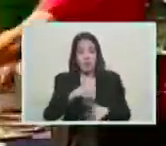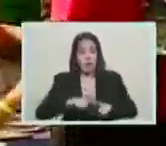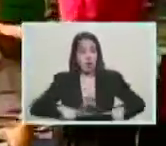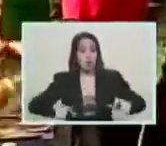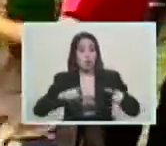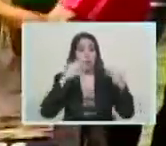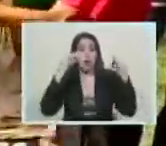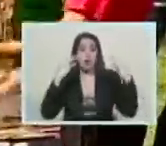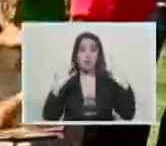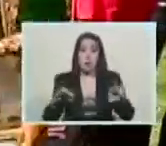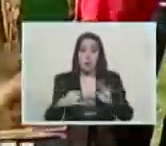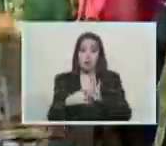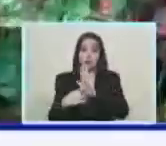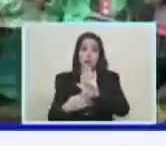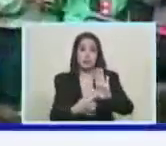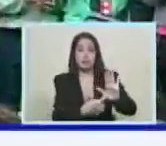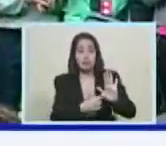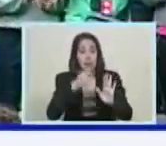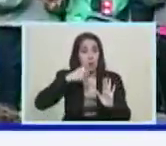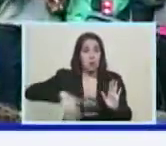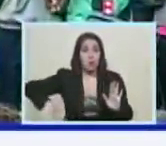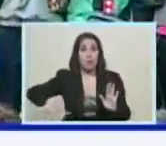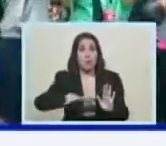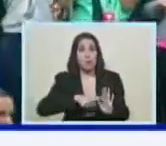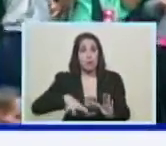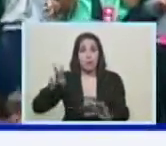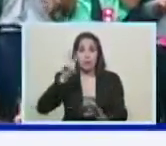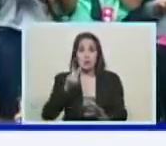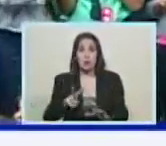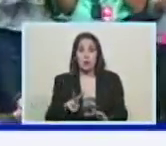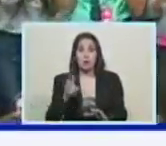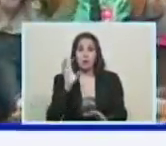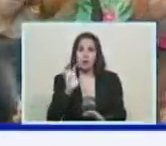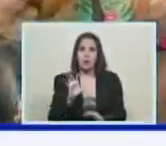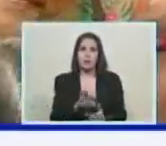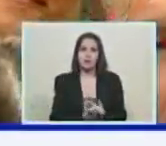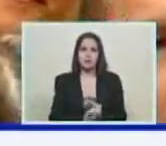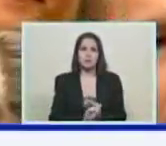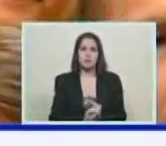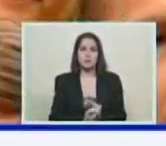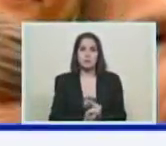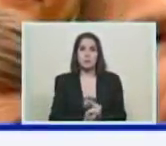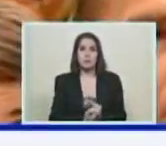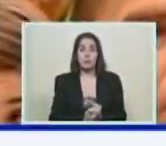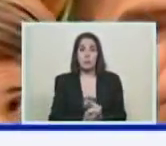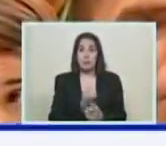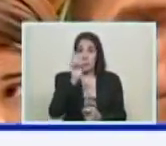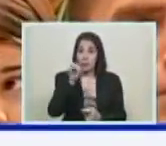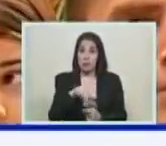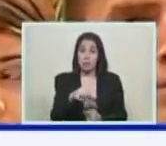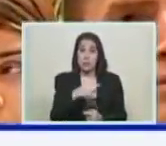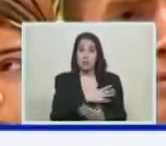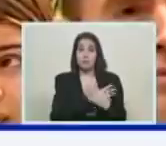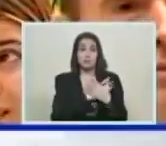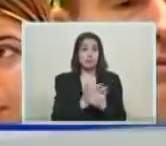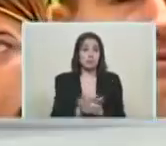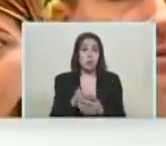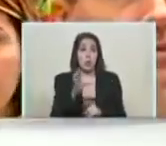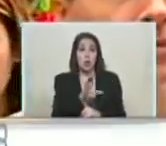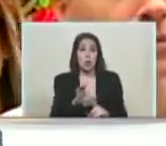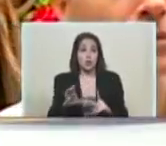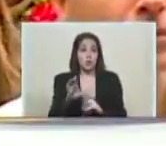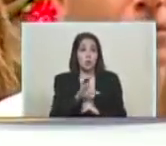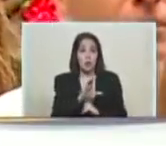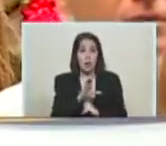que hoy ofrece el pueblo venezolano, nuestro país. También tenemos, presidente, bueno, toda la oferta cultural, toda la